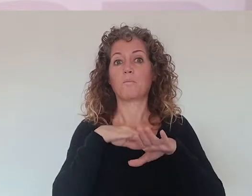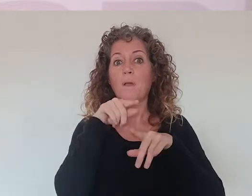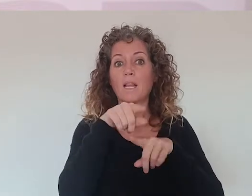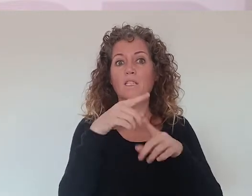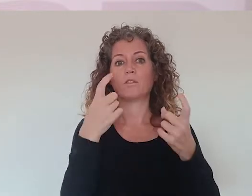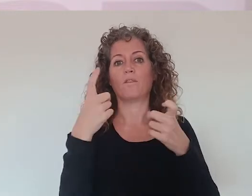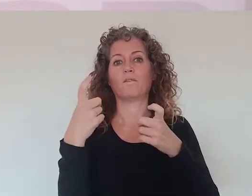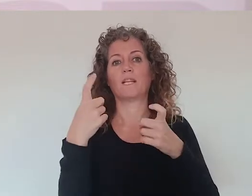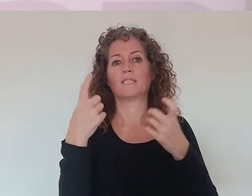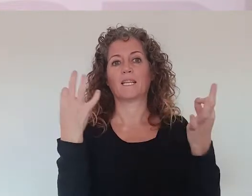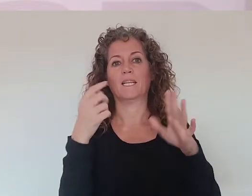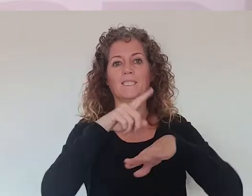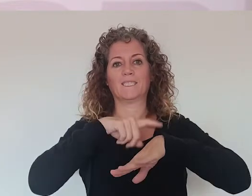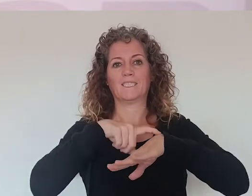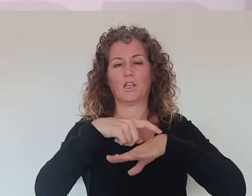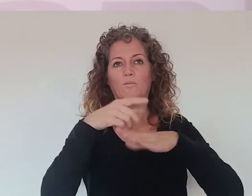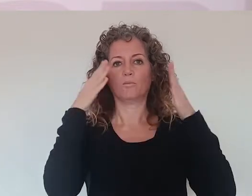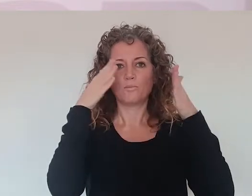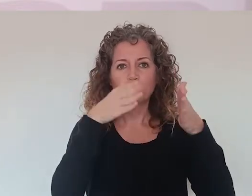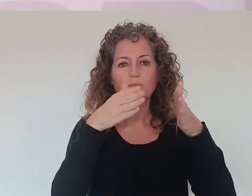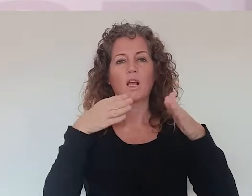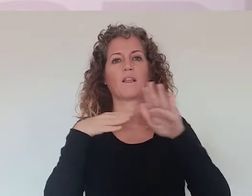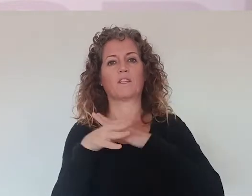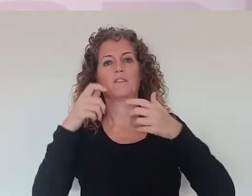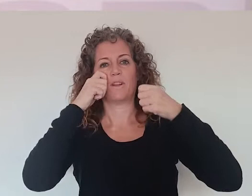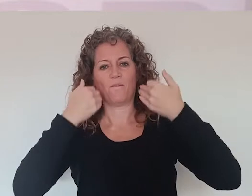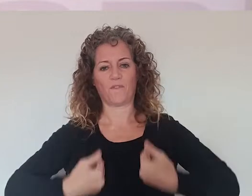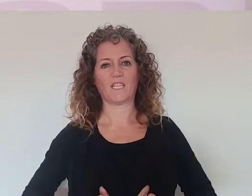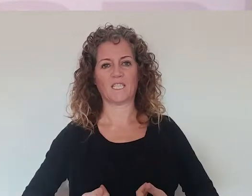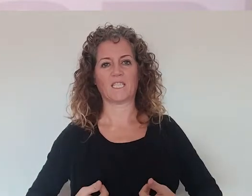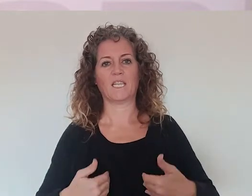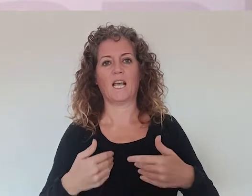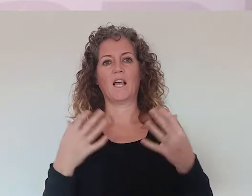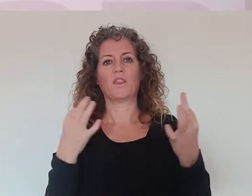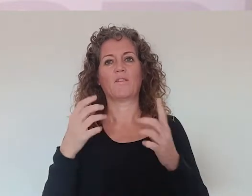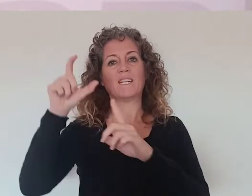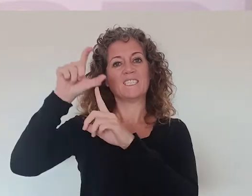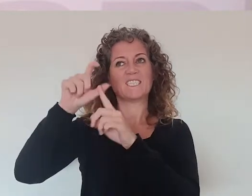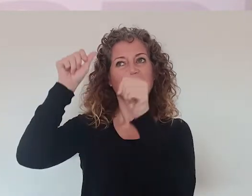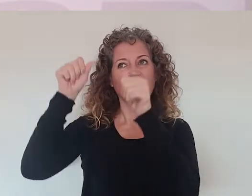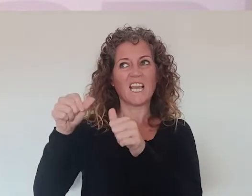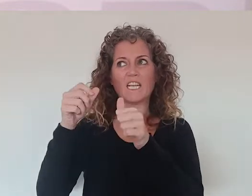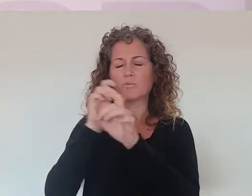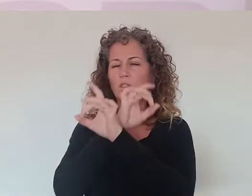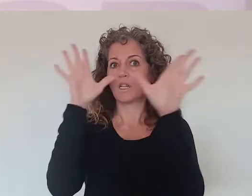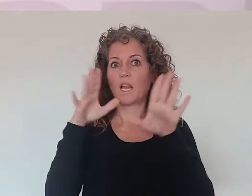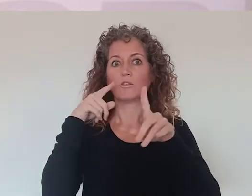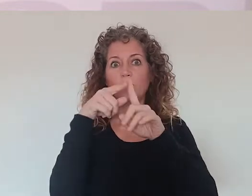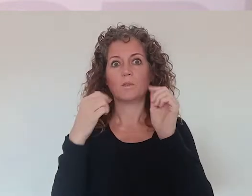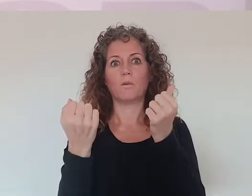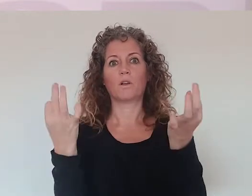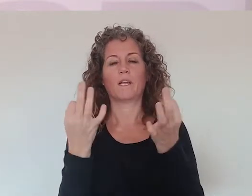y tener en cuenta solo algunas pequeñas cosas, ¿no? Hay que tener en cuenta los tiempos, hay que tener en cuenta la accesibilidad física, hay que tener en cuenta la